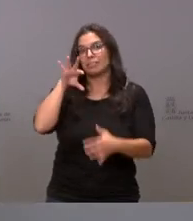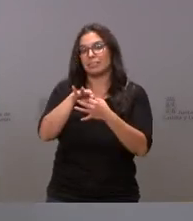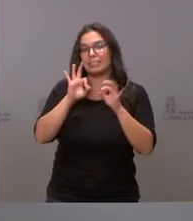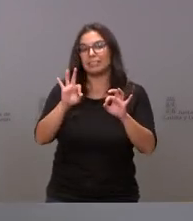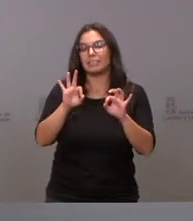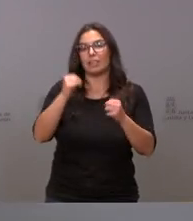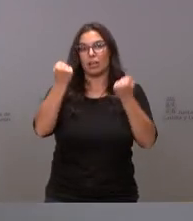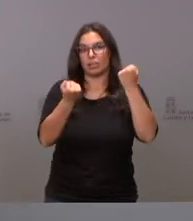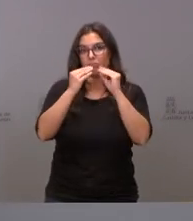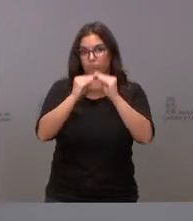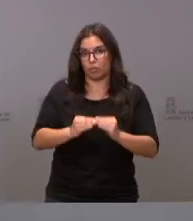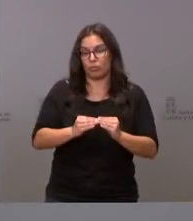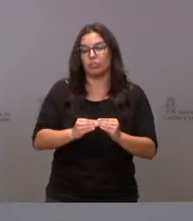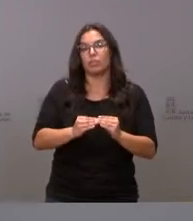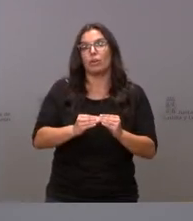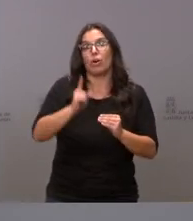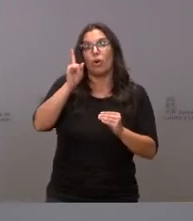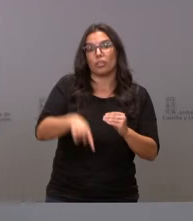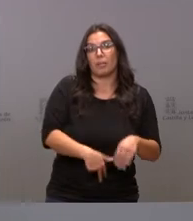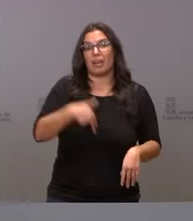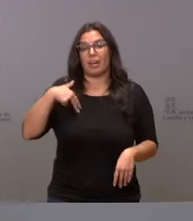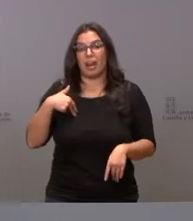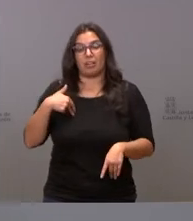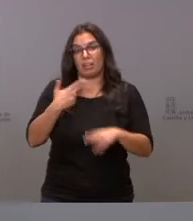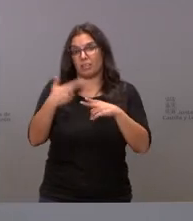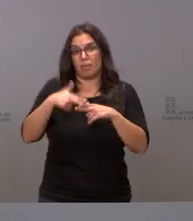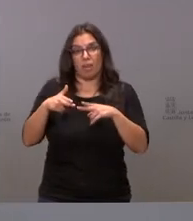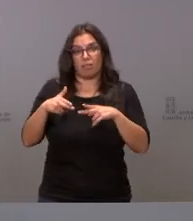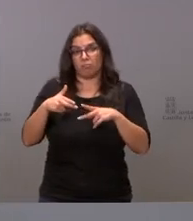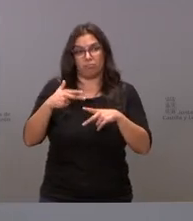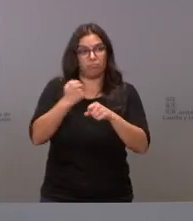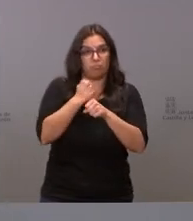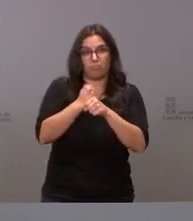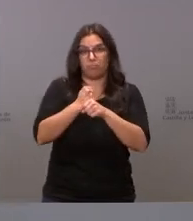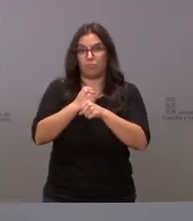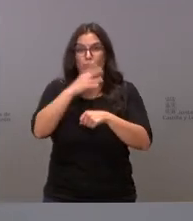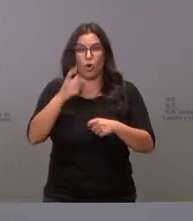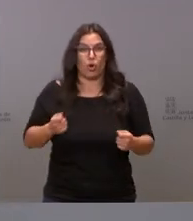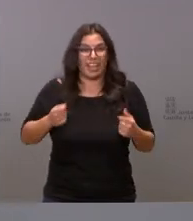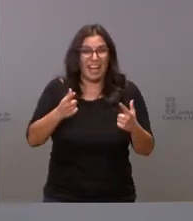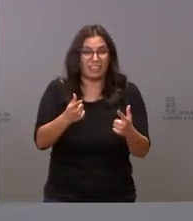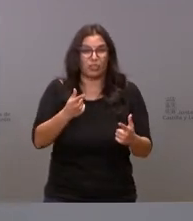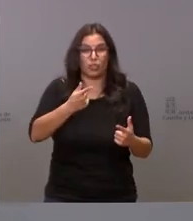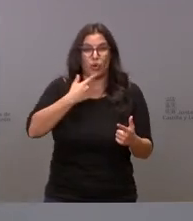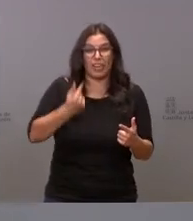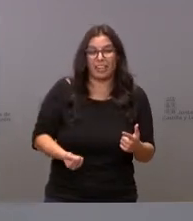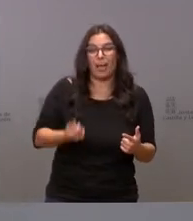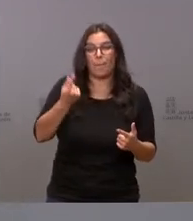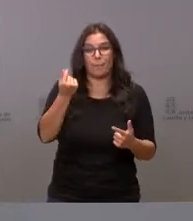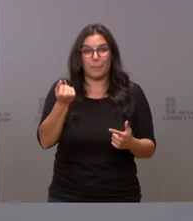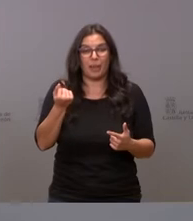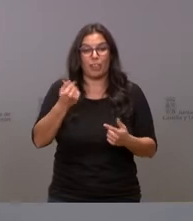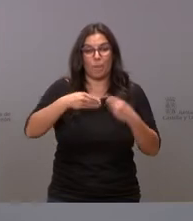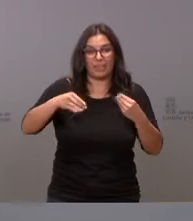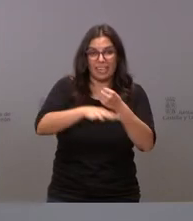del automóvil o el conjunto de la actividad productiva con los altos costes energéticos con el crecimiento del precio de las